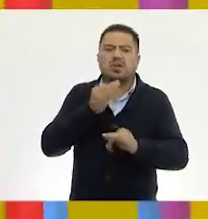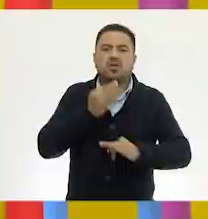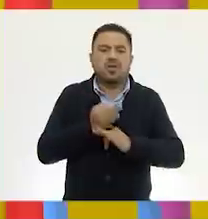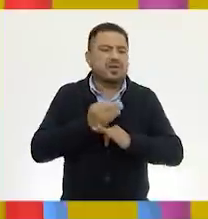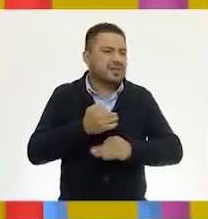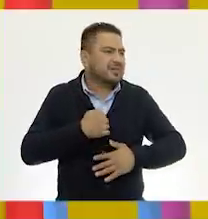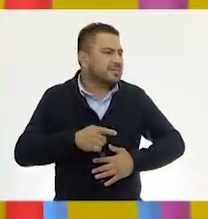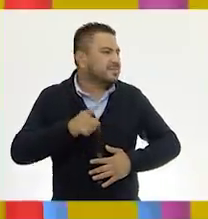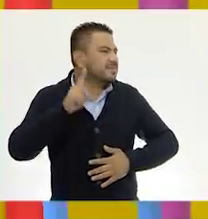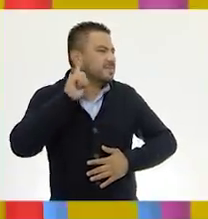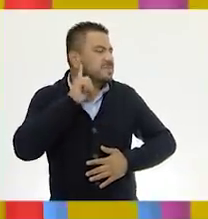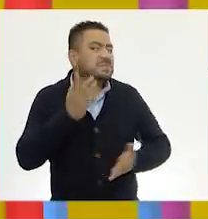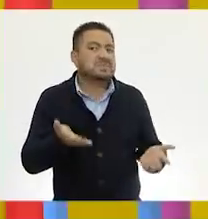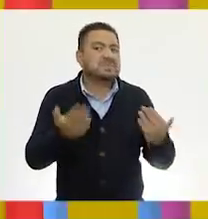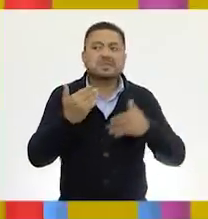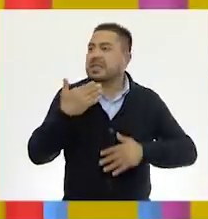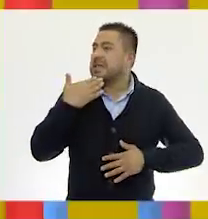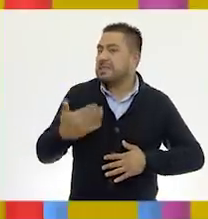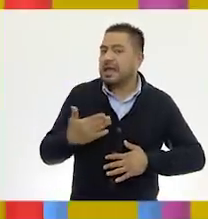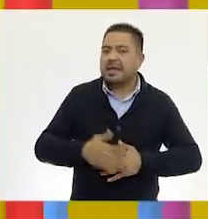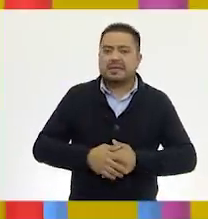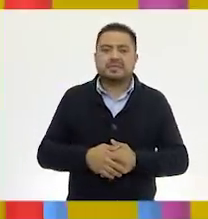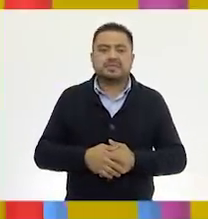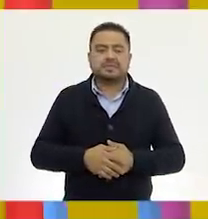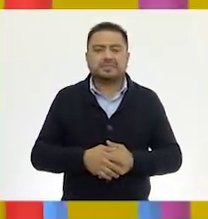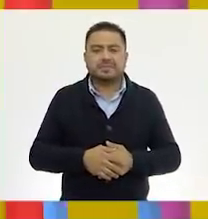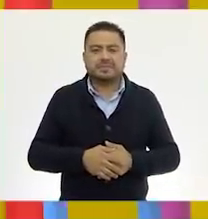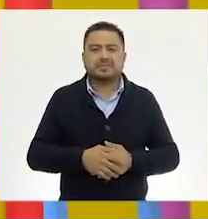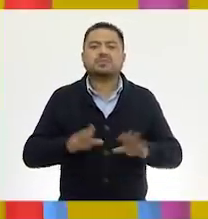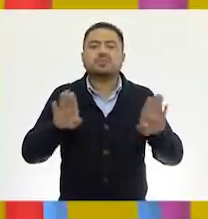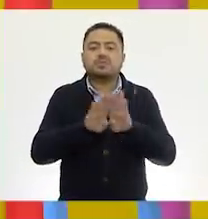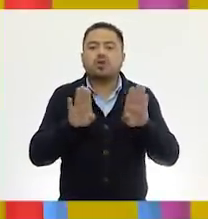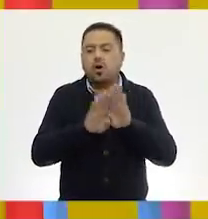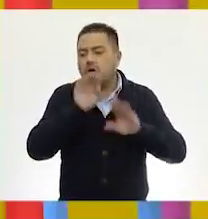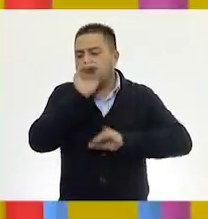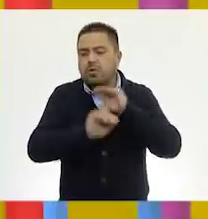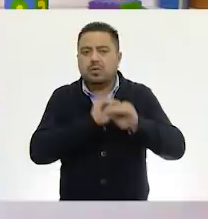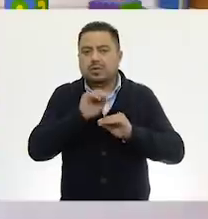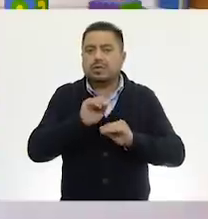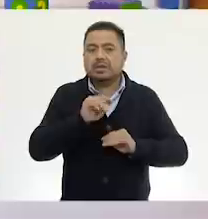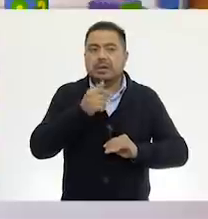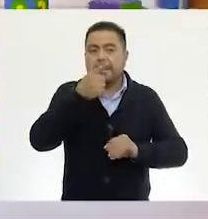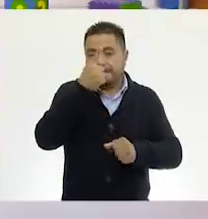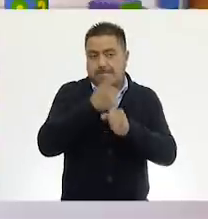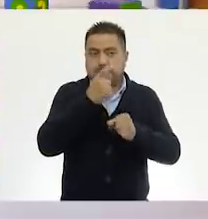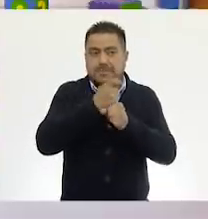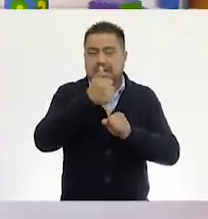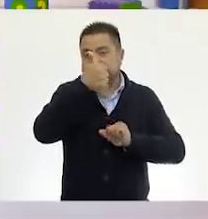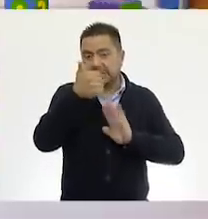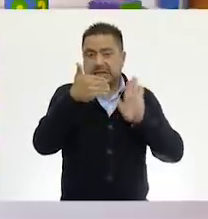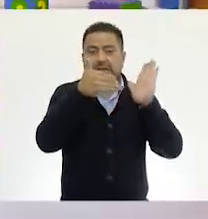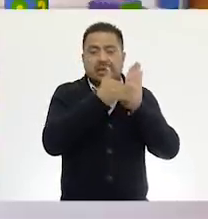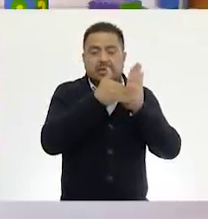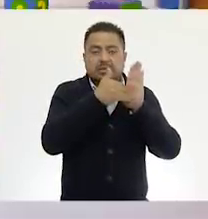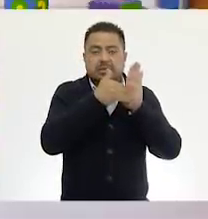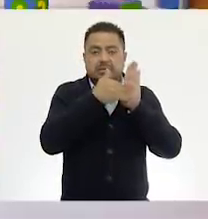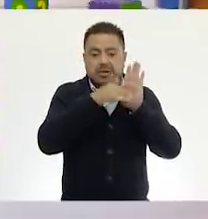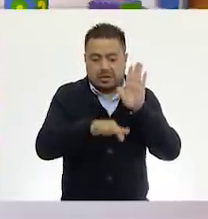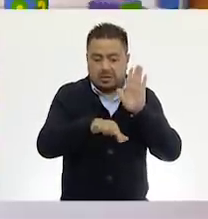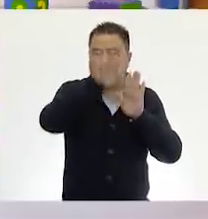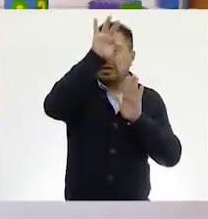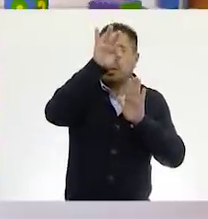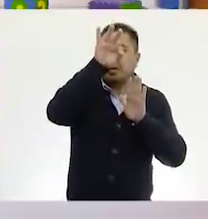estoy escuchando. A ver. Muy bien. Vamos a ver. ¿Cómo lo forman? 6,000 primero. Muy bien, 6,000